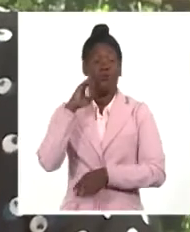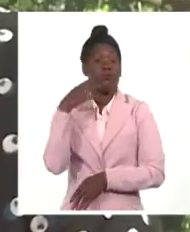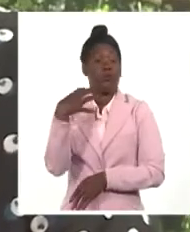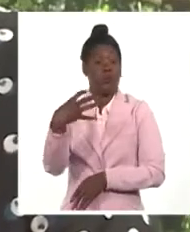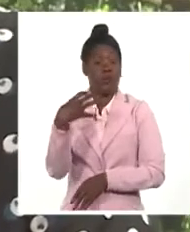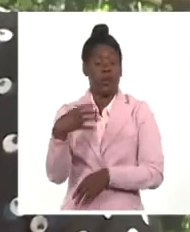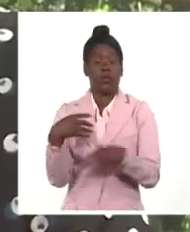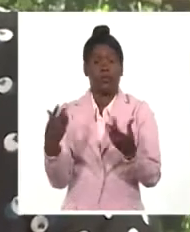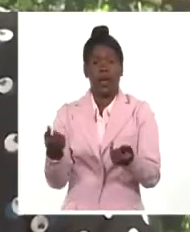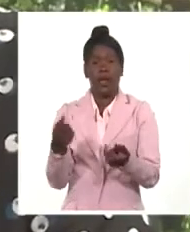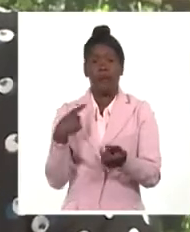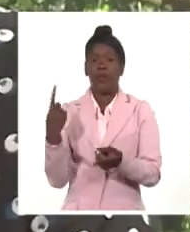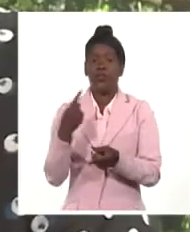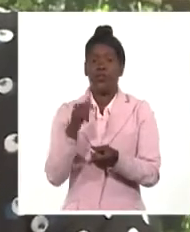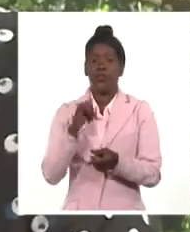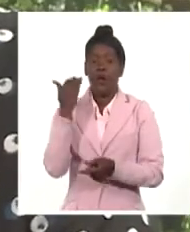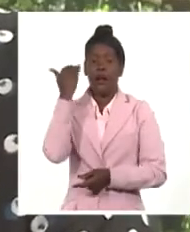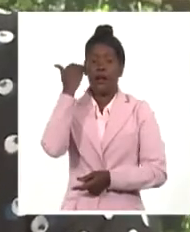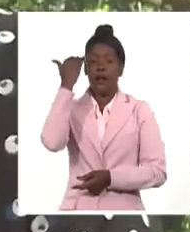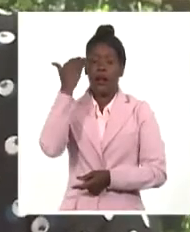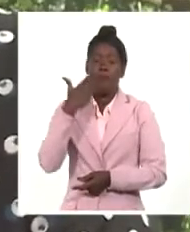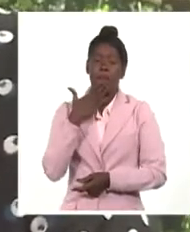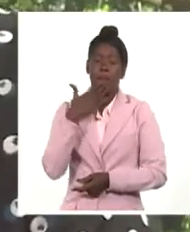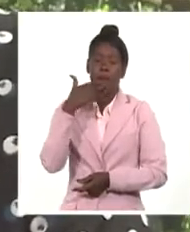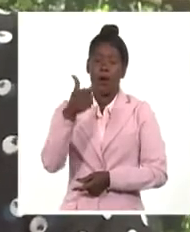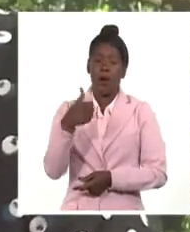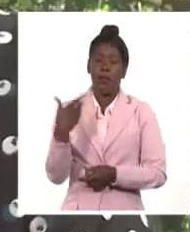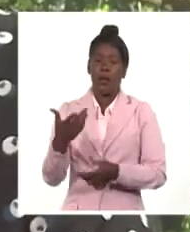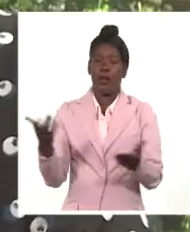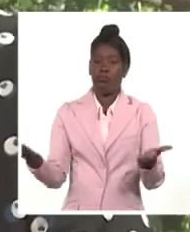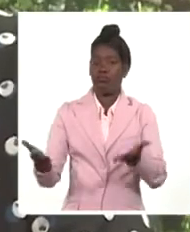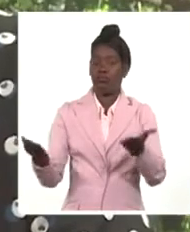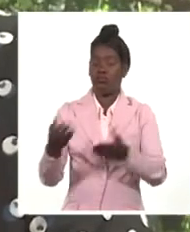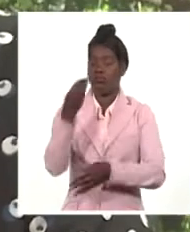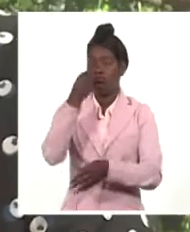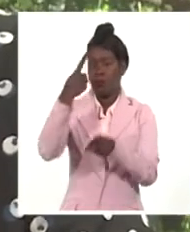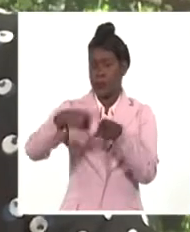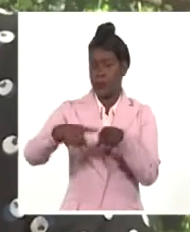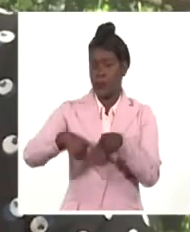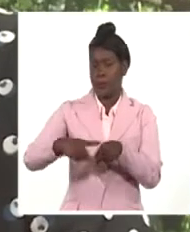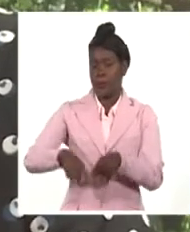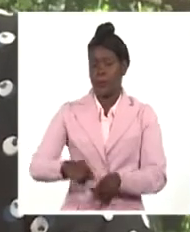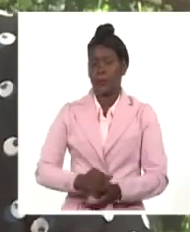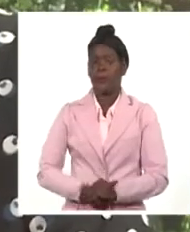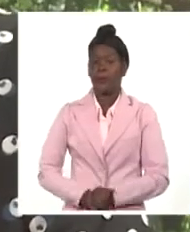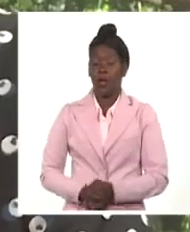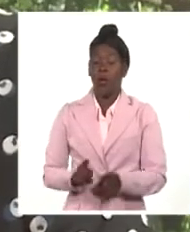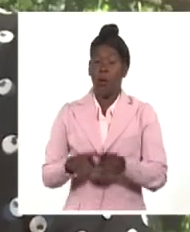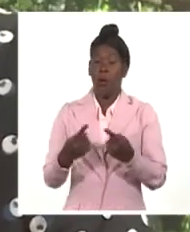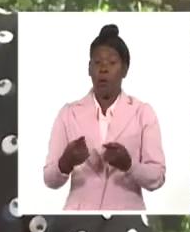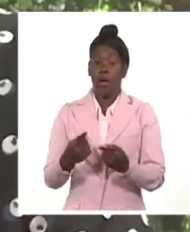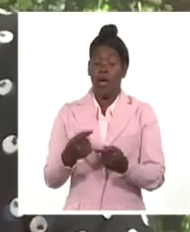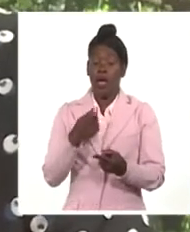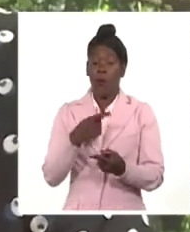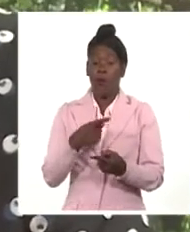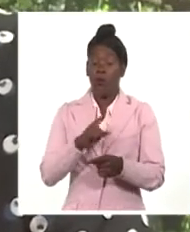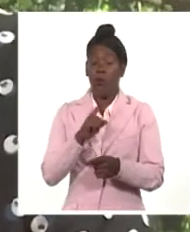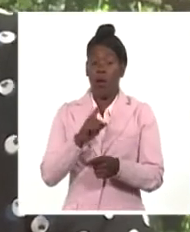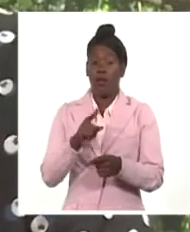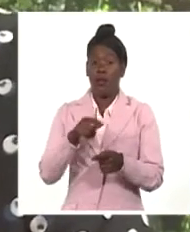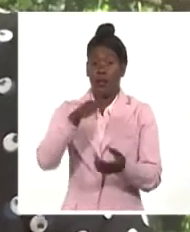impacto directo en la sostenibilidad de los sistemas alimentarios locales. Porque cuando estamos hablando de pérdidas de alimentos,